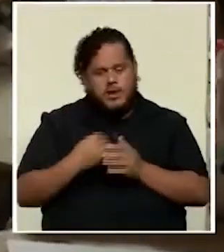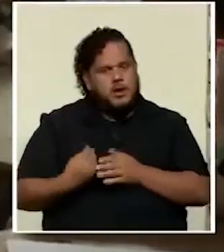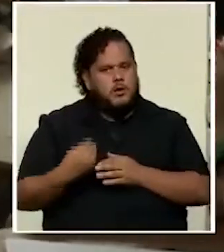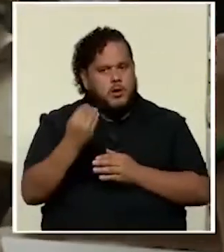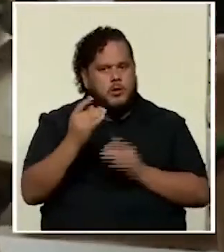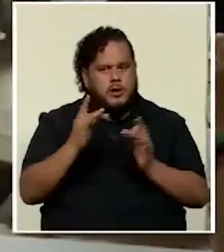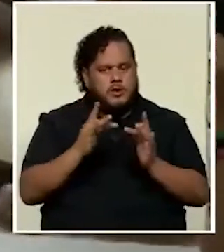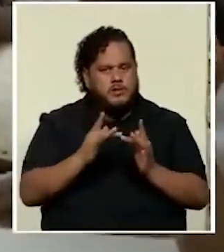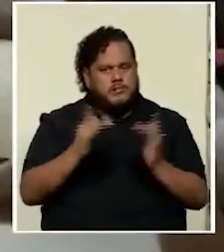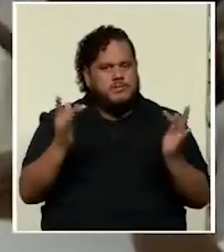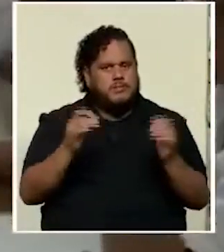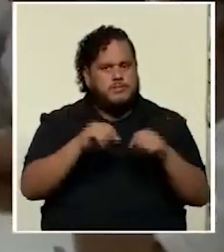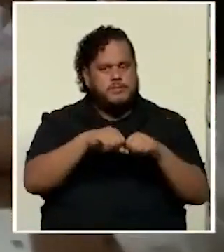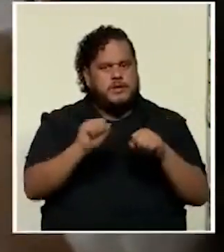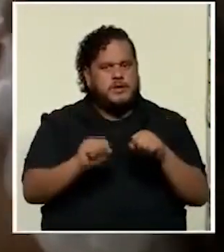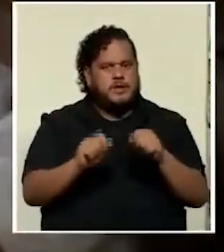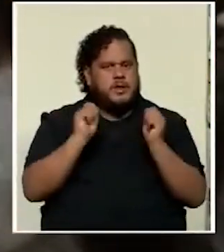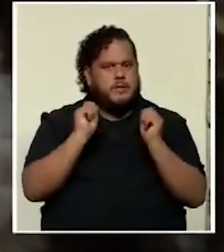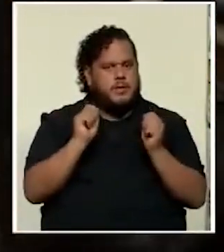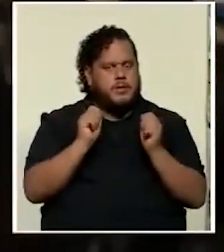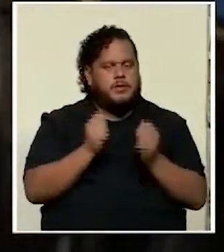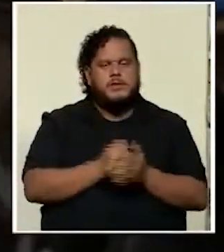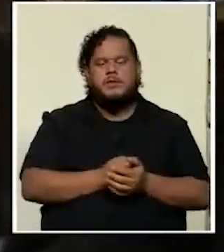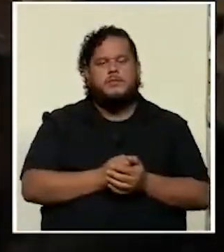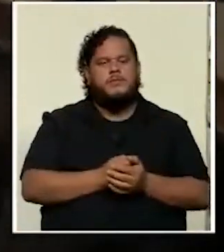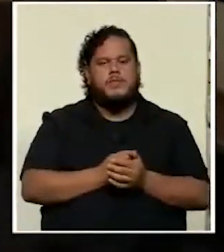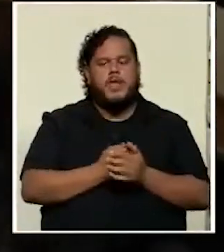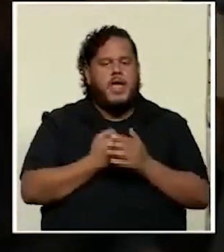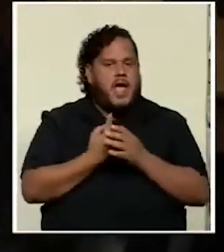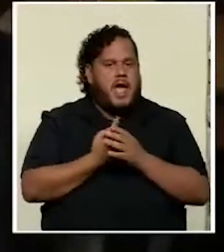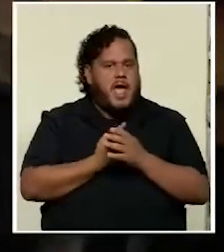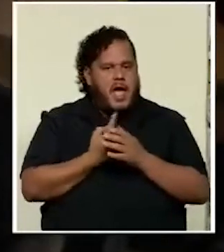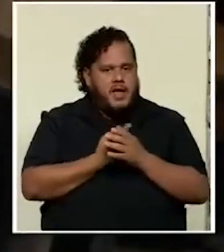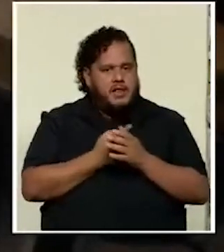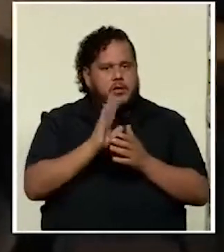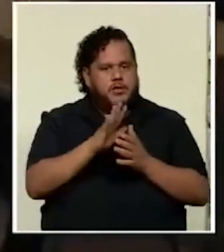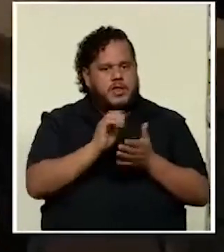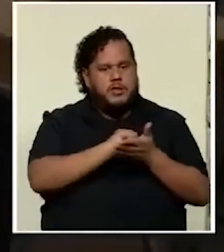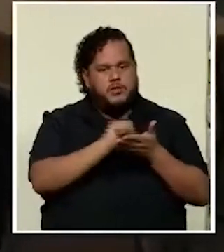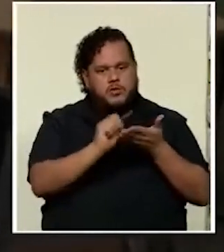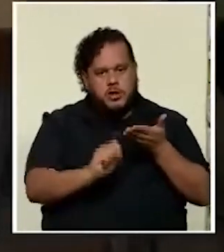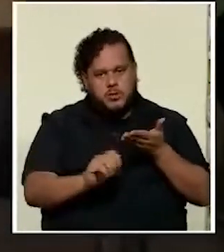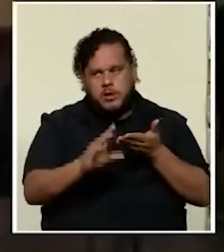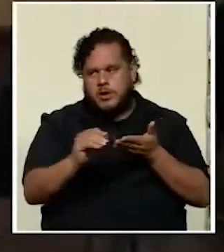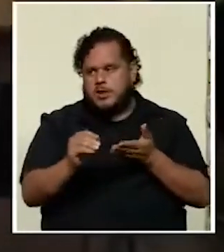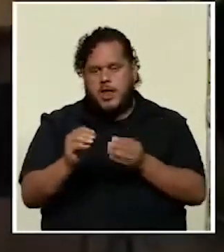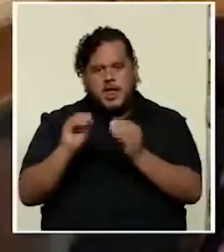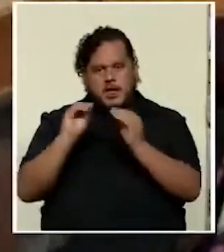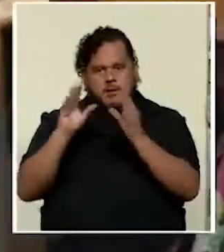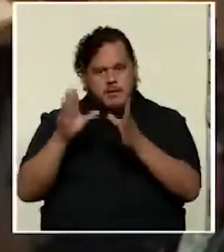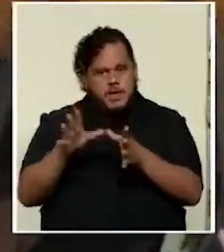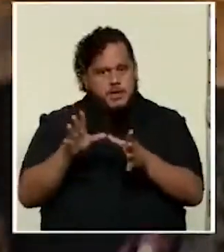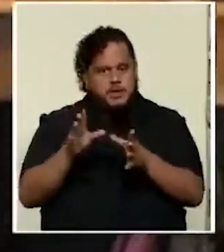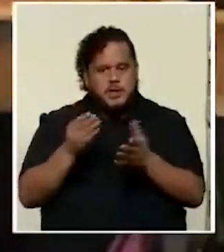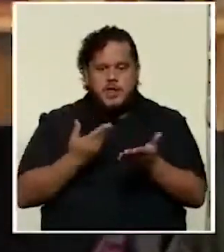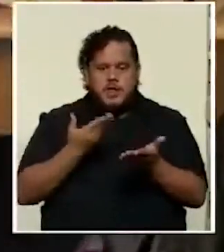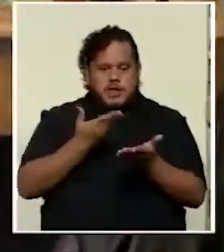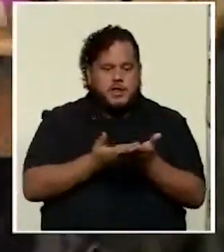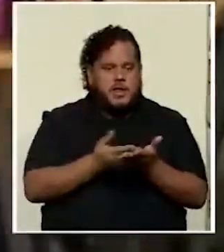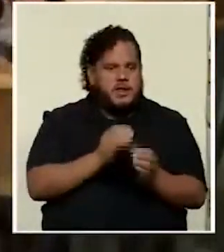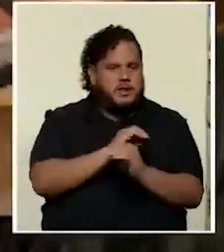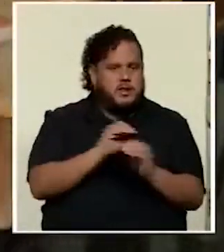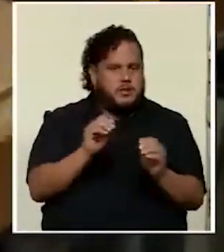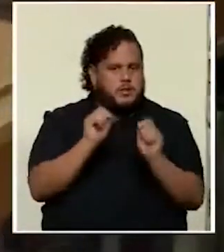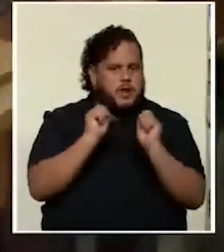desconectado del sistema educativo, aislados de sus escuelas y maestros y sin recibir ninguna